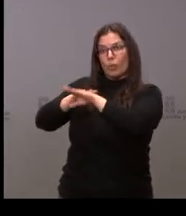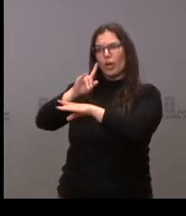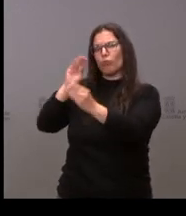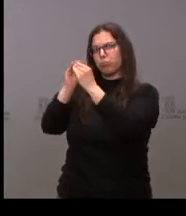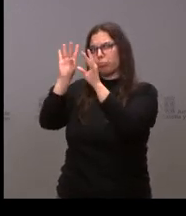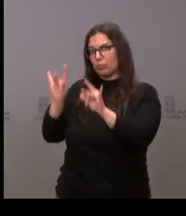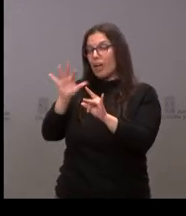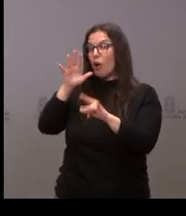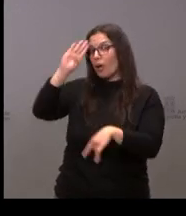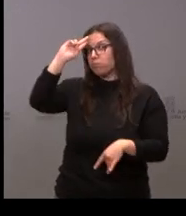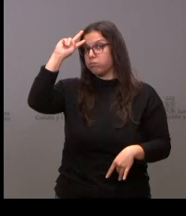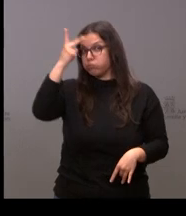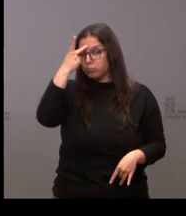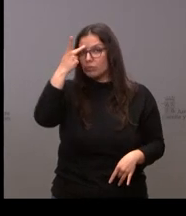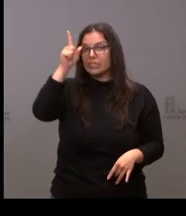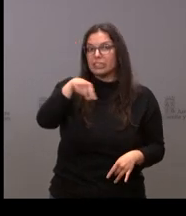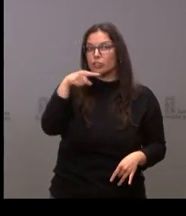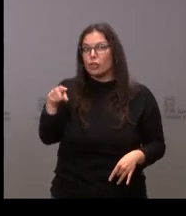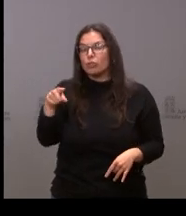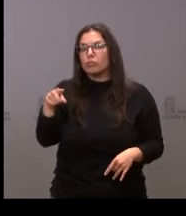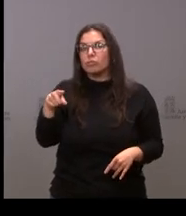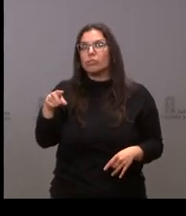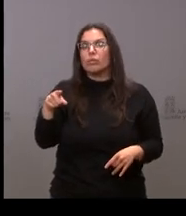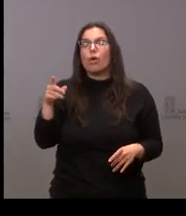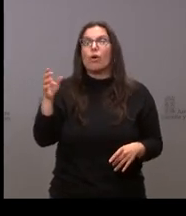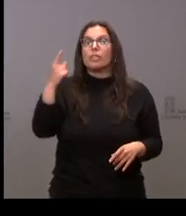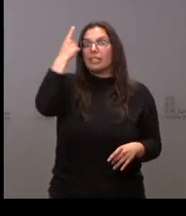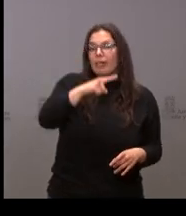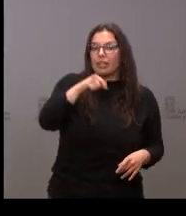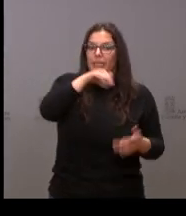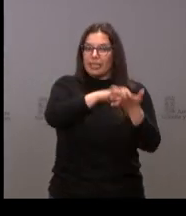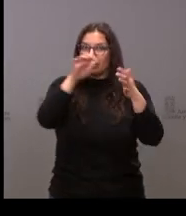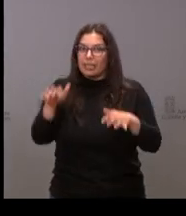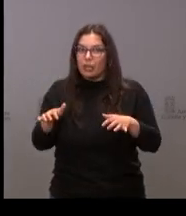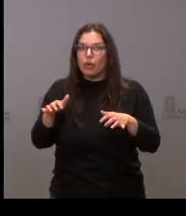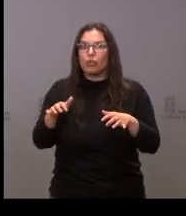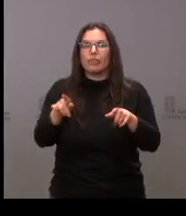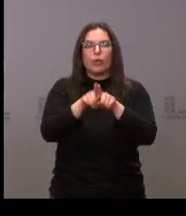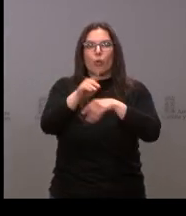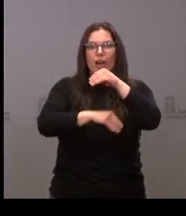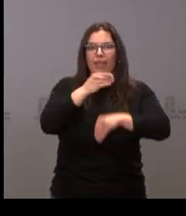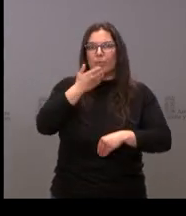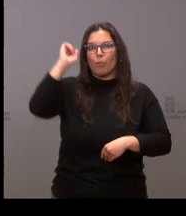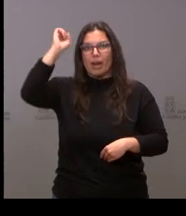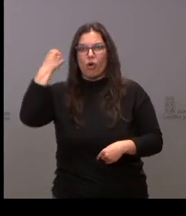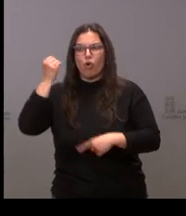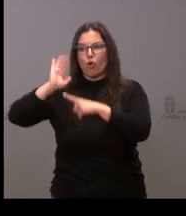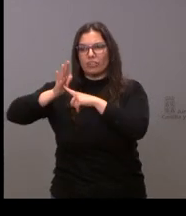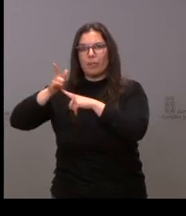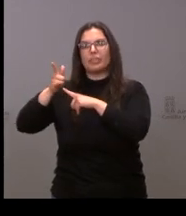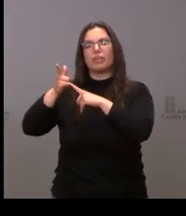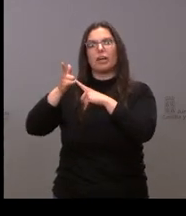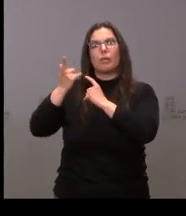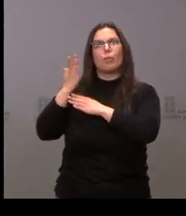sobre la fiscalidad diferenciada y saber si Castilla y León igual que están haciendo Castilla-La Mancha o Aragón van a proponer